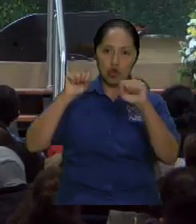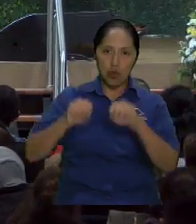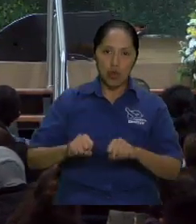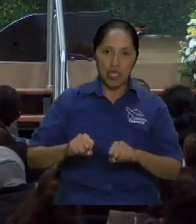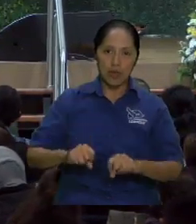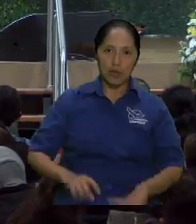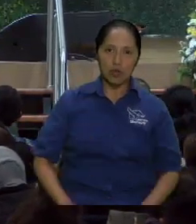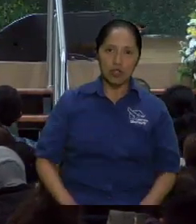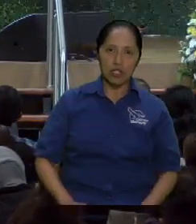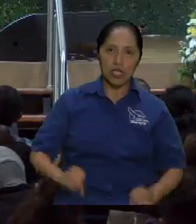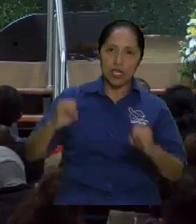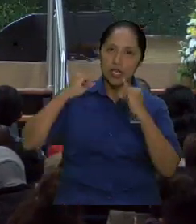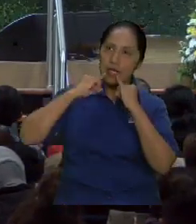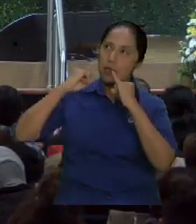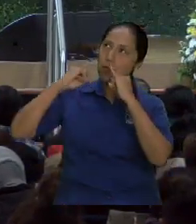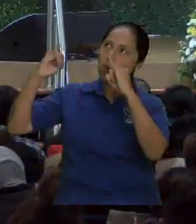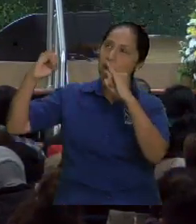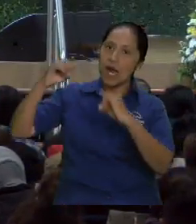le estoy sirviendo a Dios